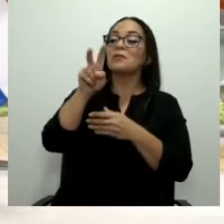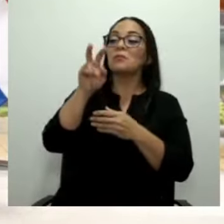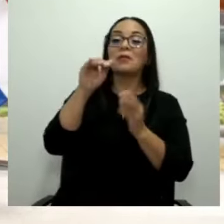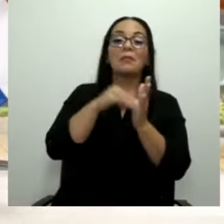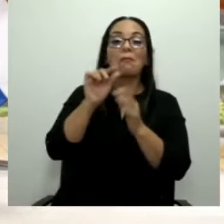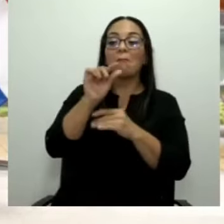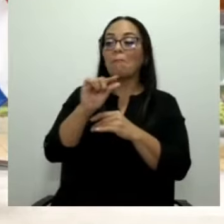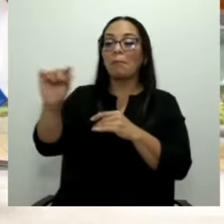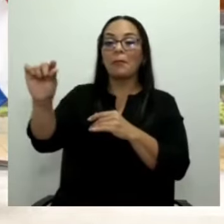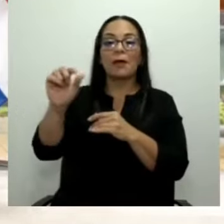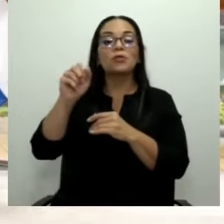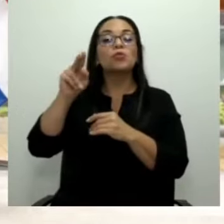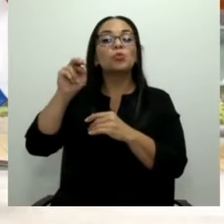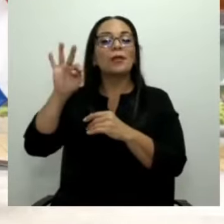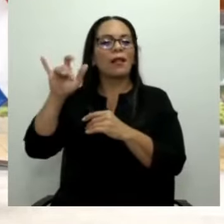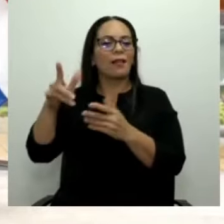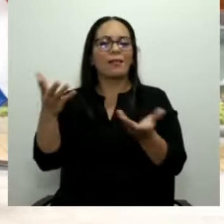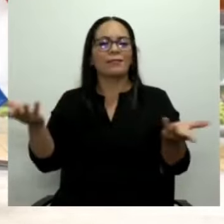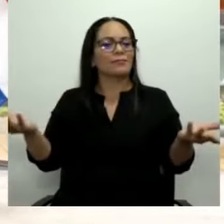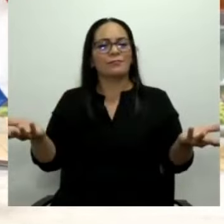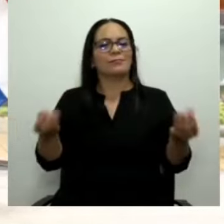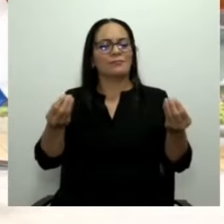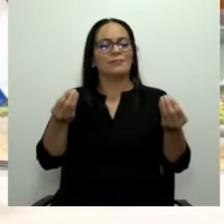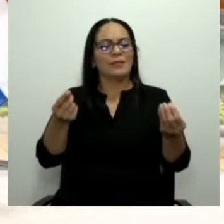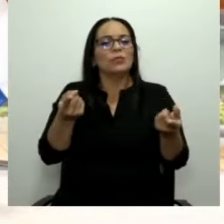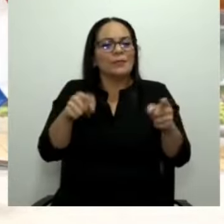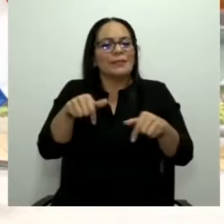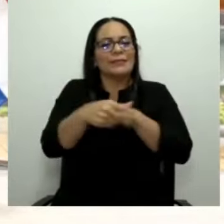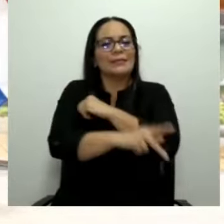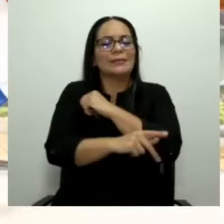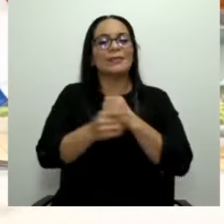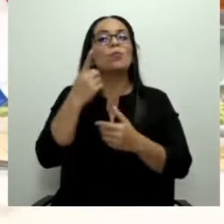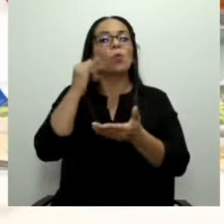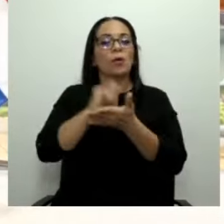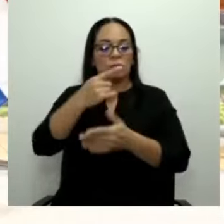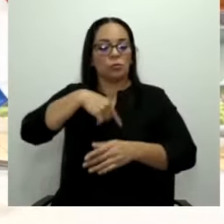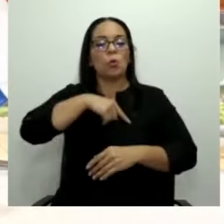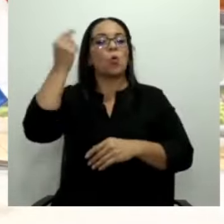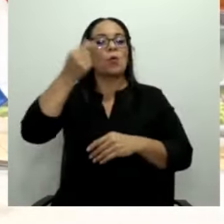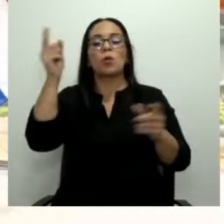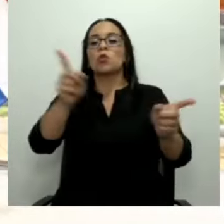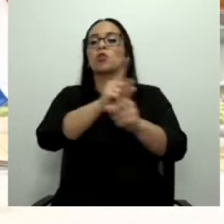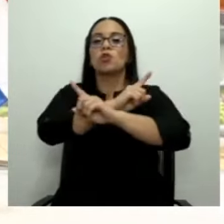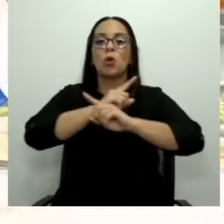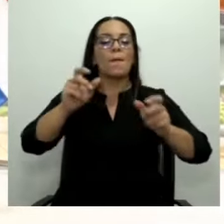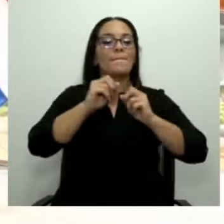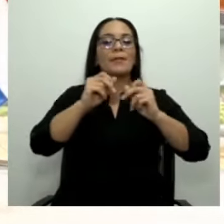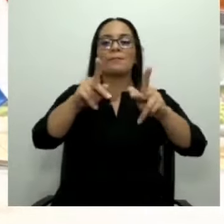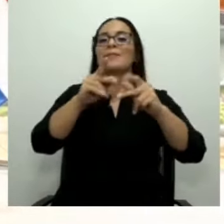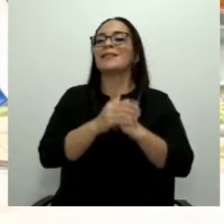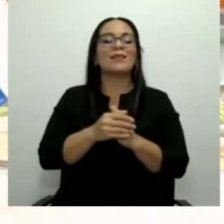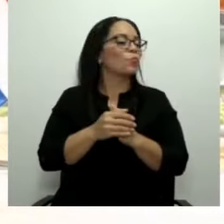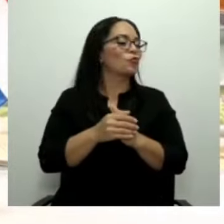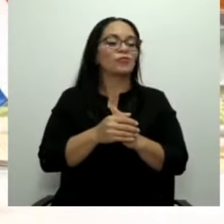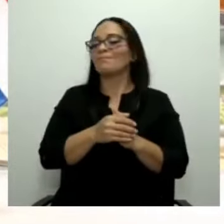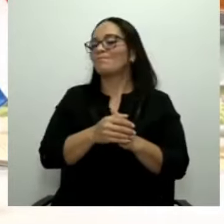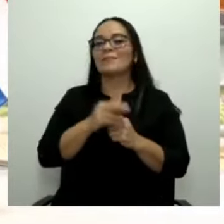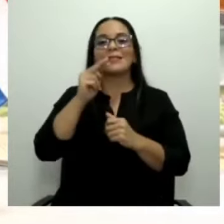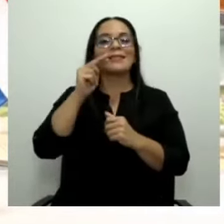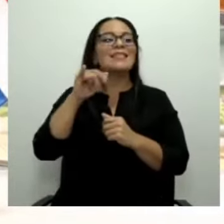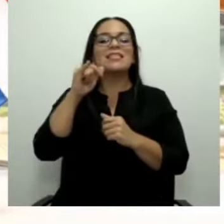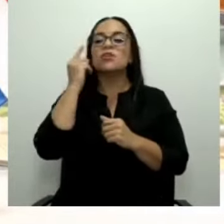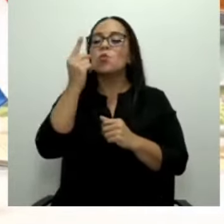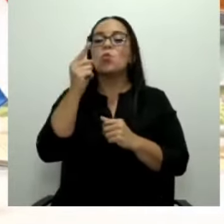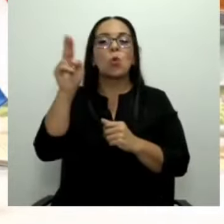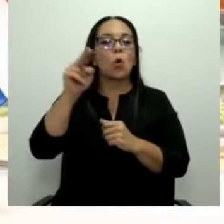A eso llega este país y por eso es que en este gobierno no permitimos ni siquiera un olorcito